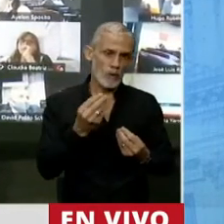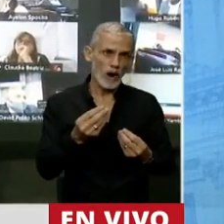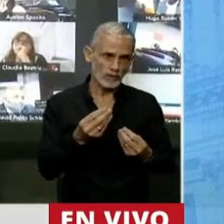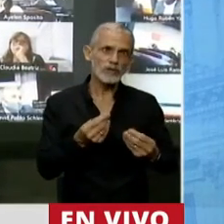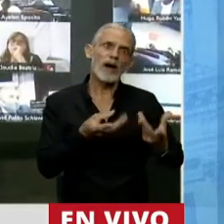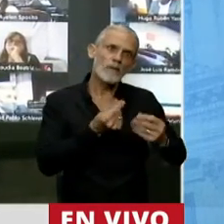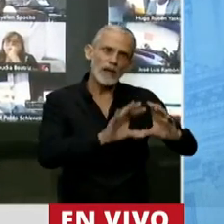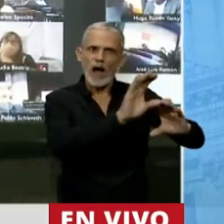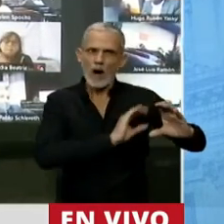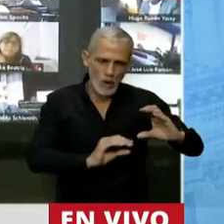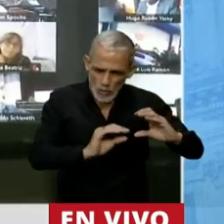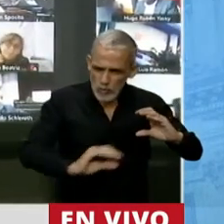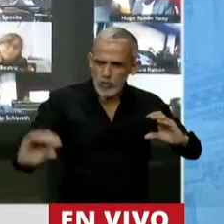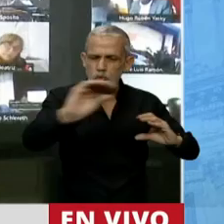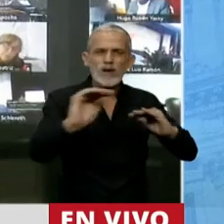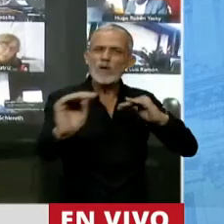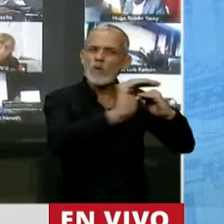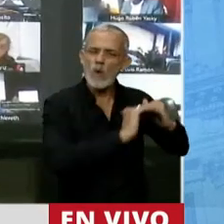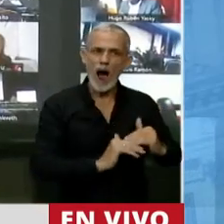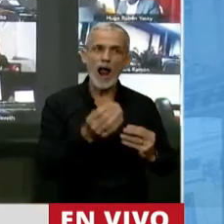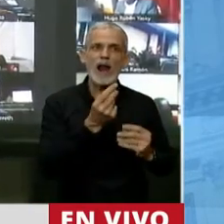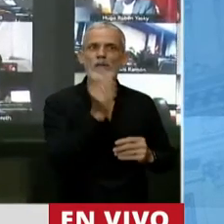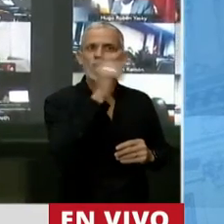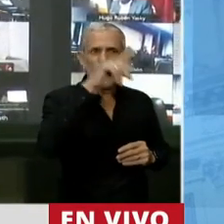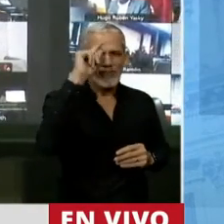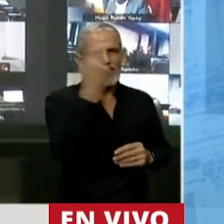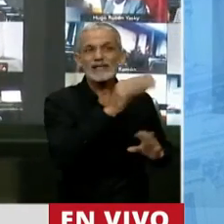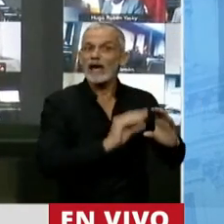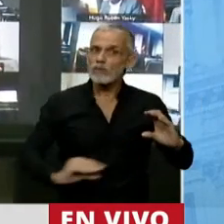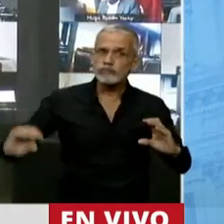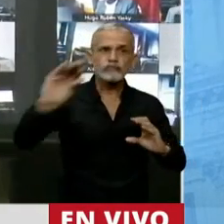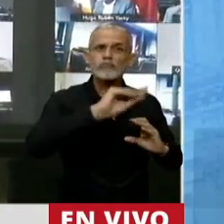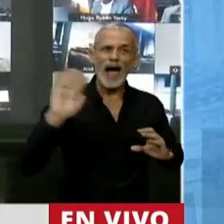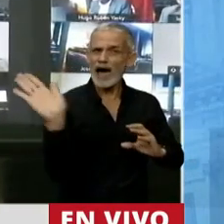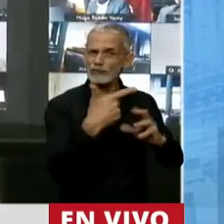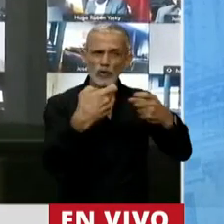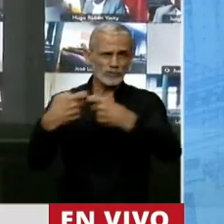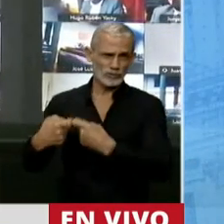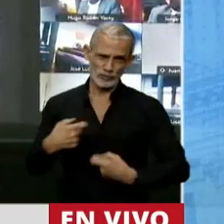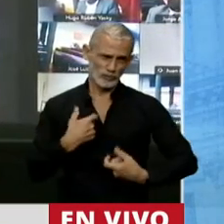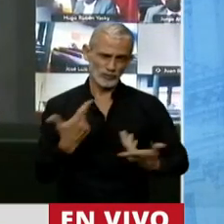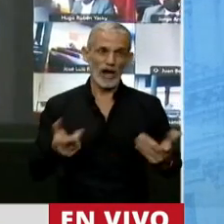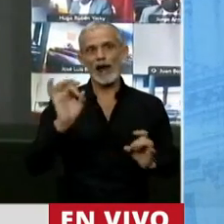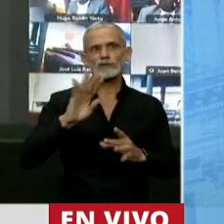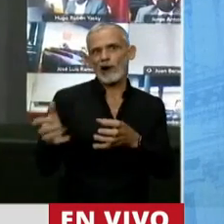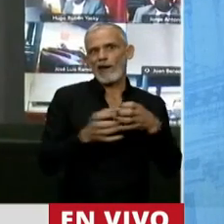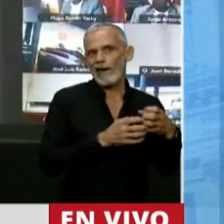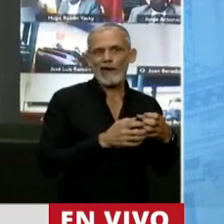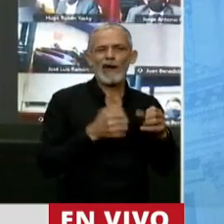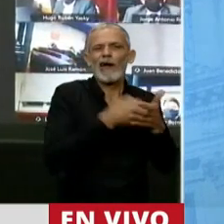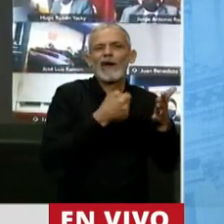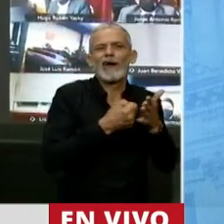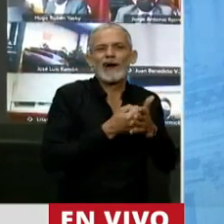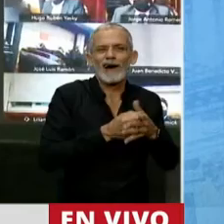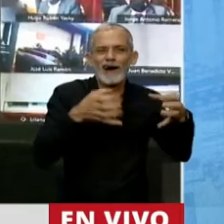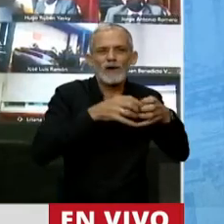redistribuir de manera equitativa los recursos del Estado a todas las organizaciones sociales. No solamente las que militan con